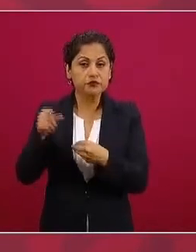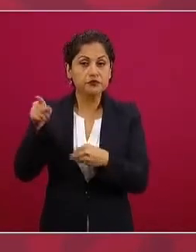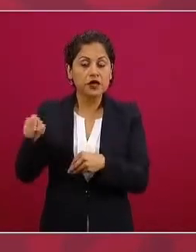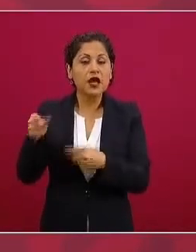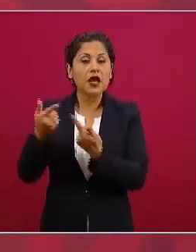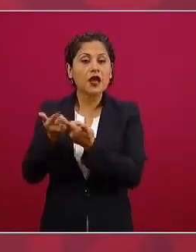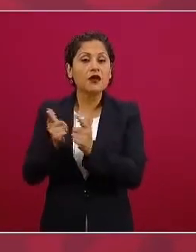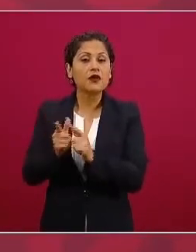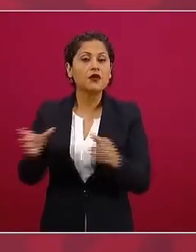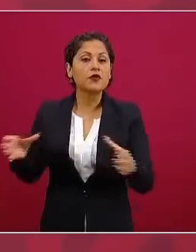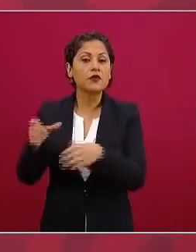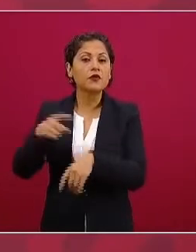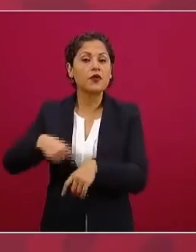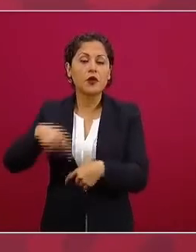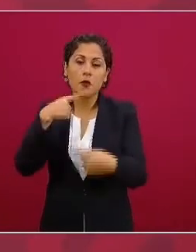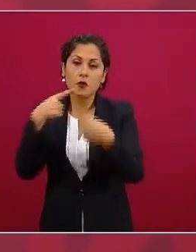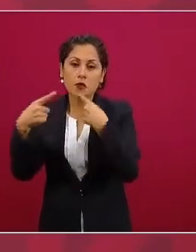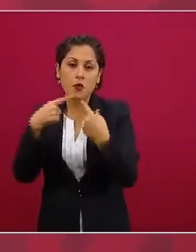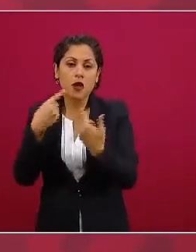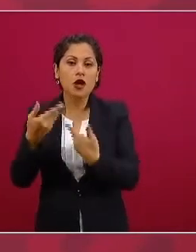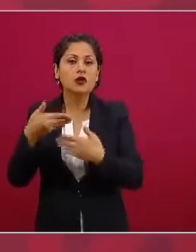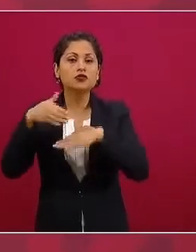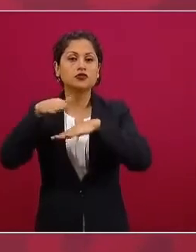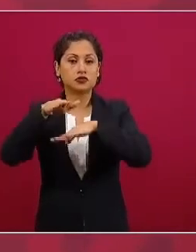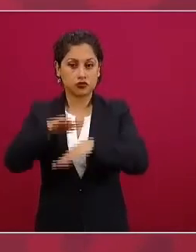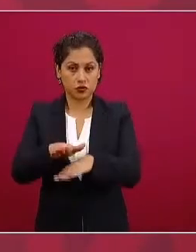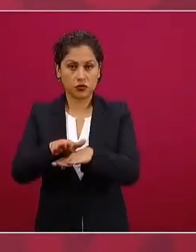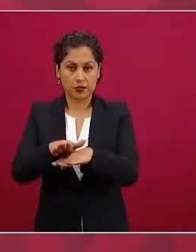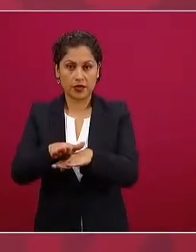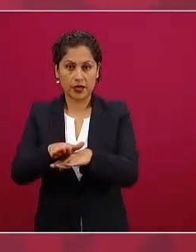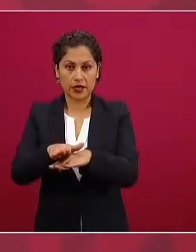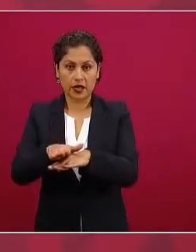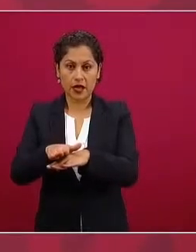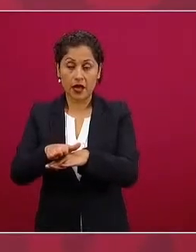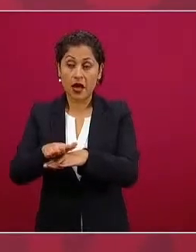entre crecimiento y medio y ambiente